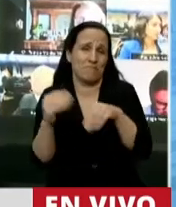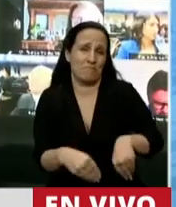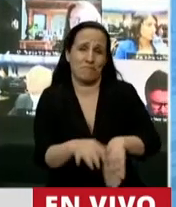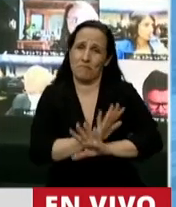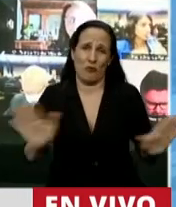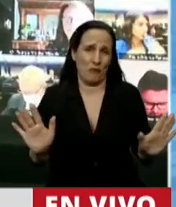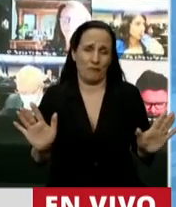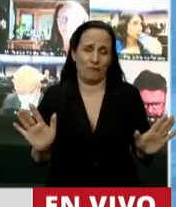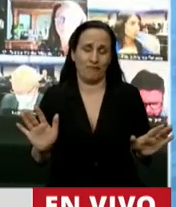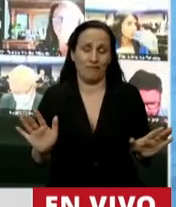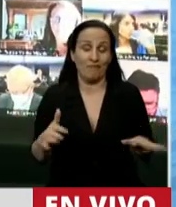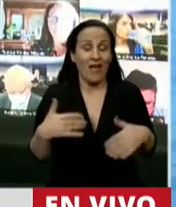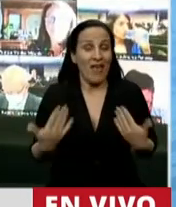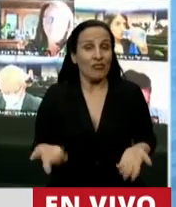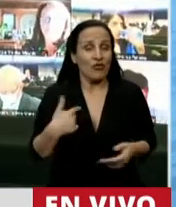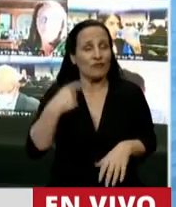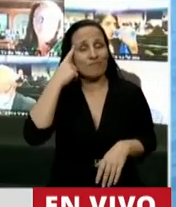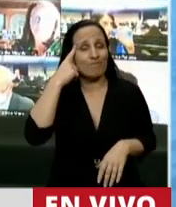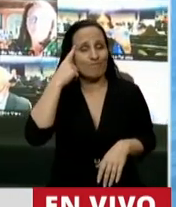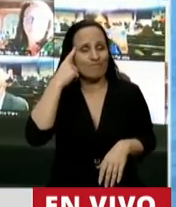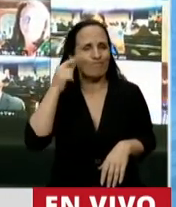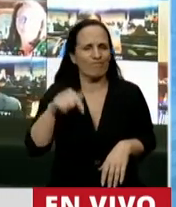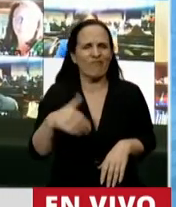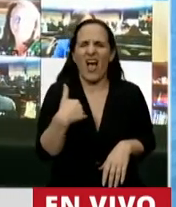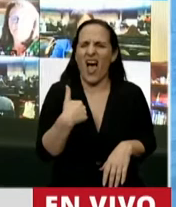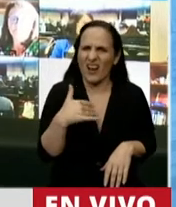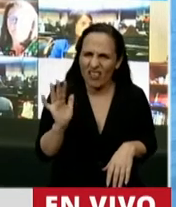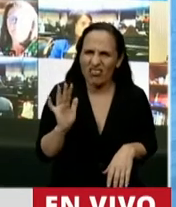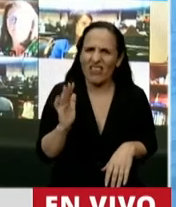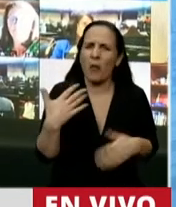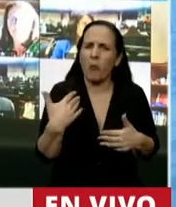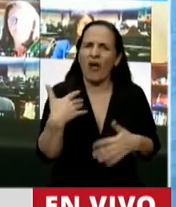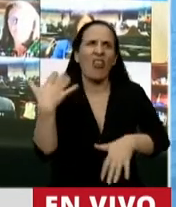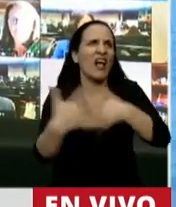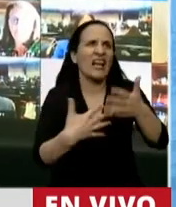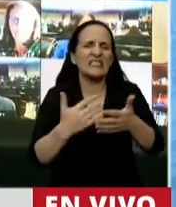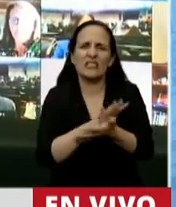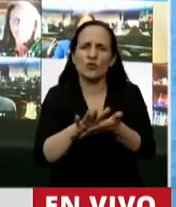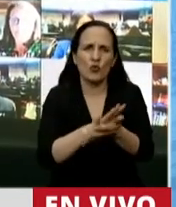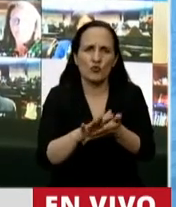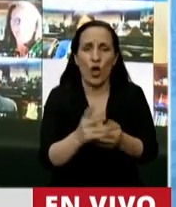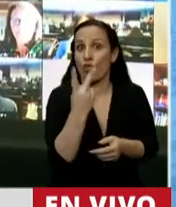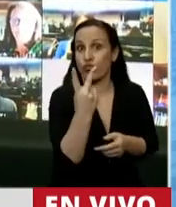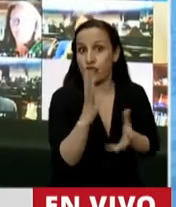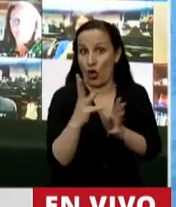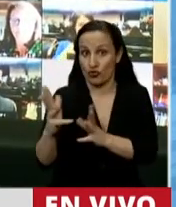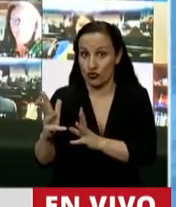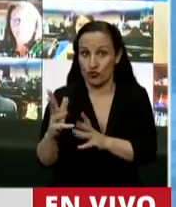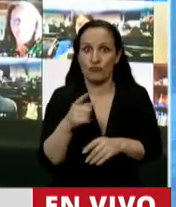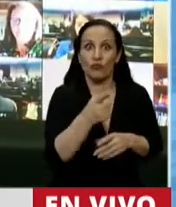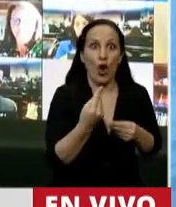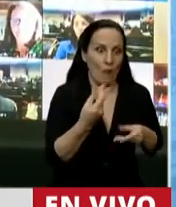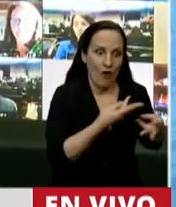Presidenta, yo creo que hoy en la Argentina tenemos dos posibilidades de salir de esta crisis. Evidentemente, mejorando el consumo